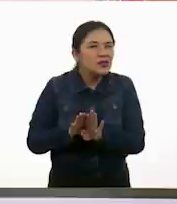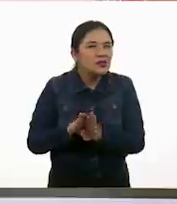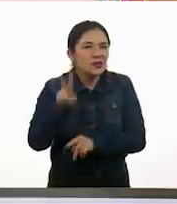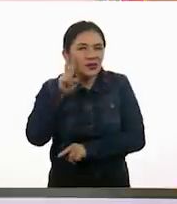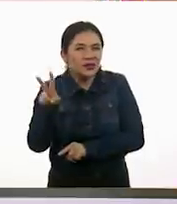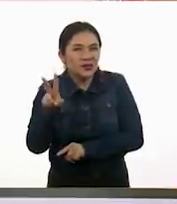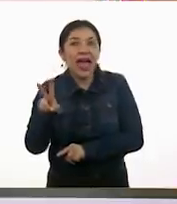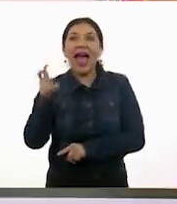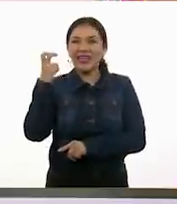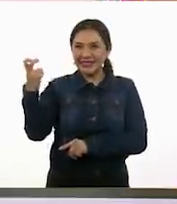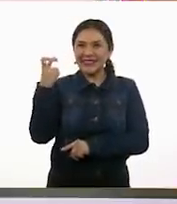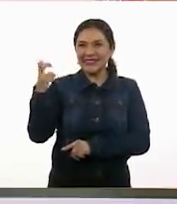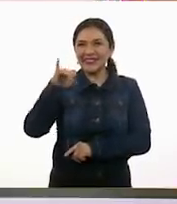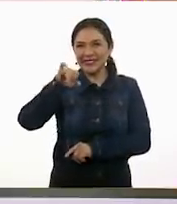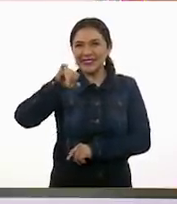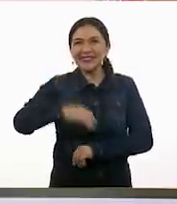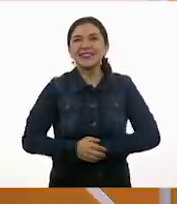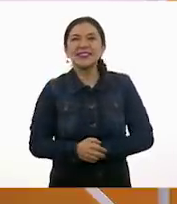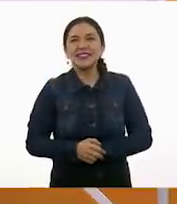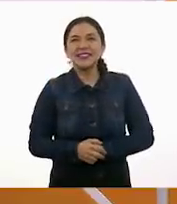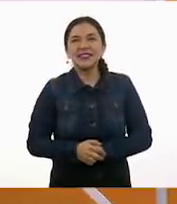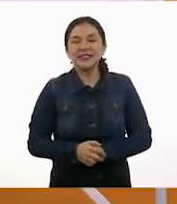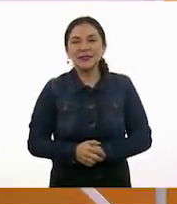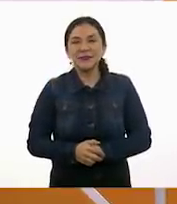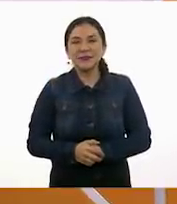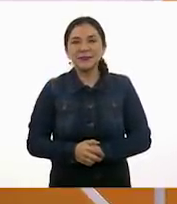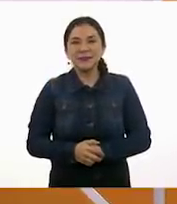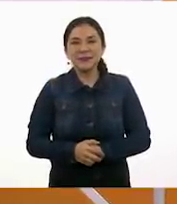Muy bien. Sí. Sí, así va.